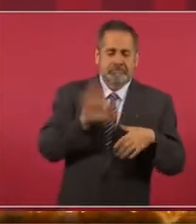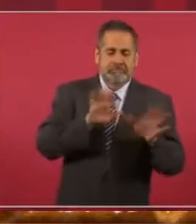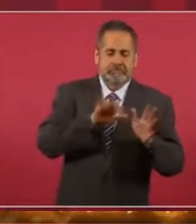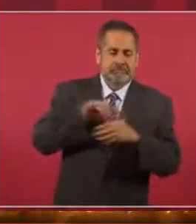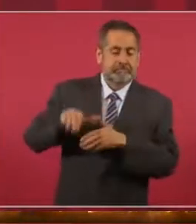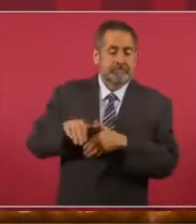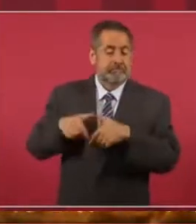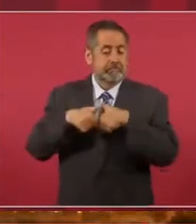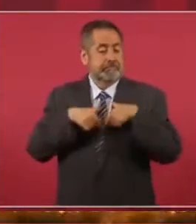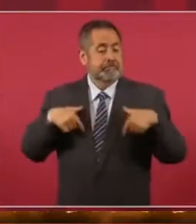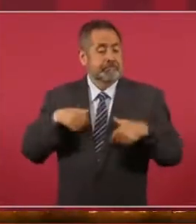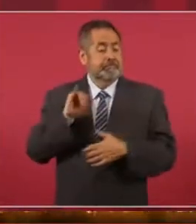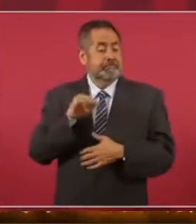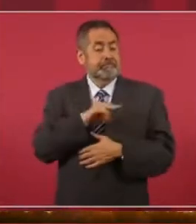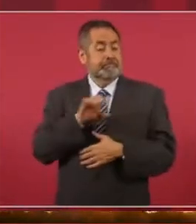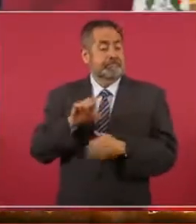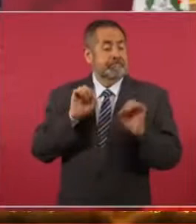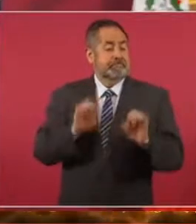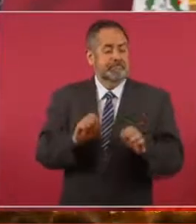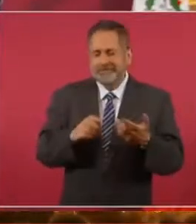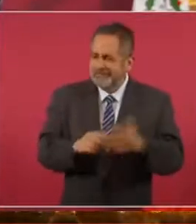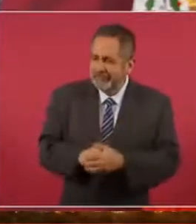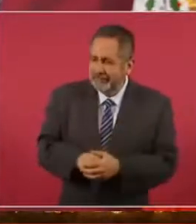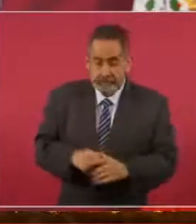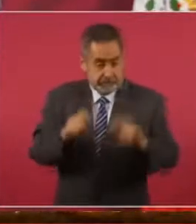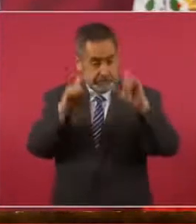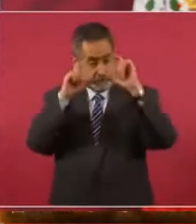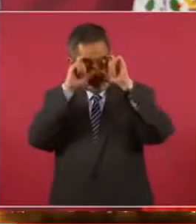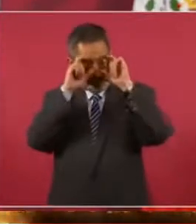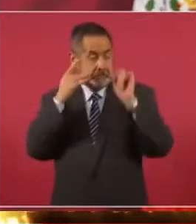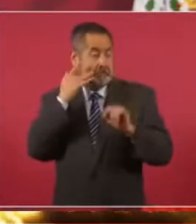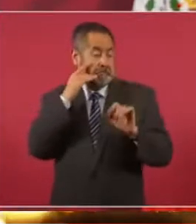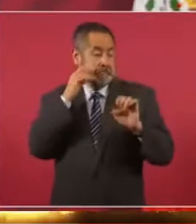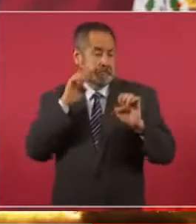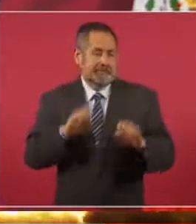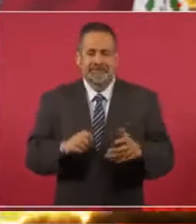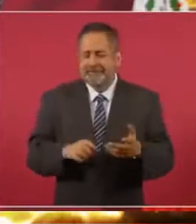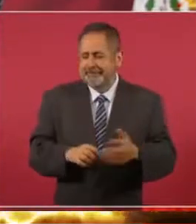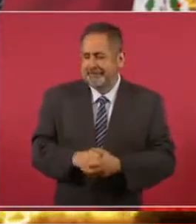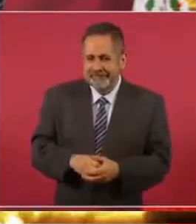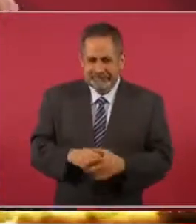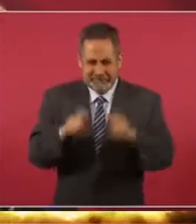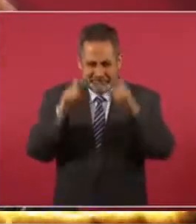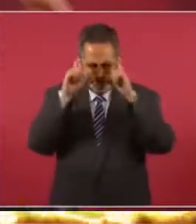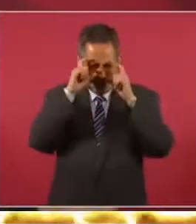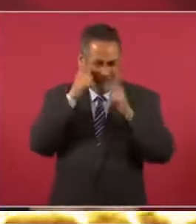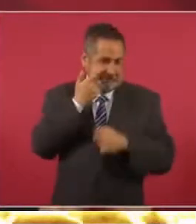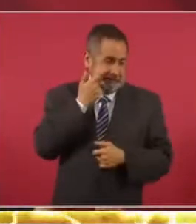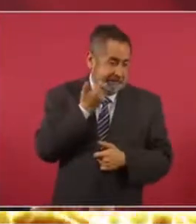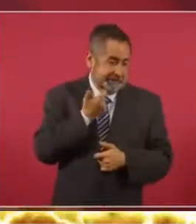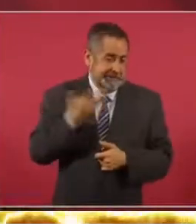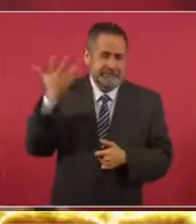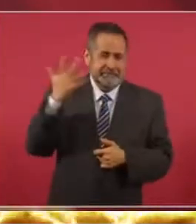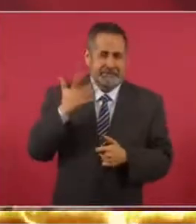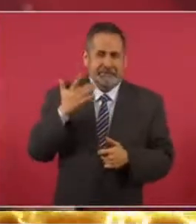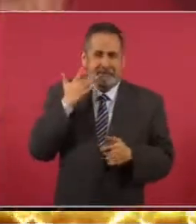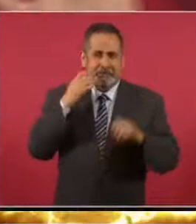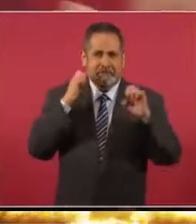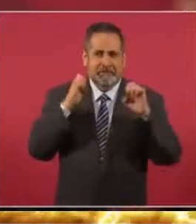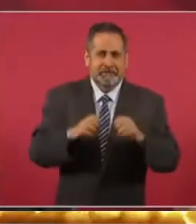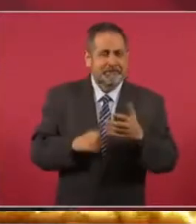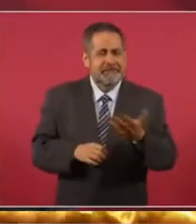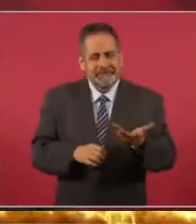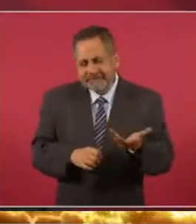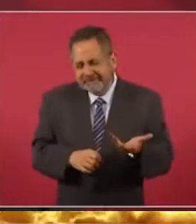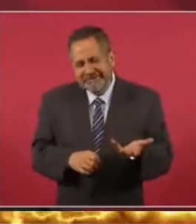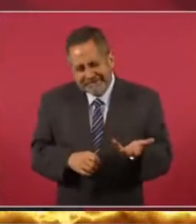No, y los lentes, súper lujo. Si te gustó este tipo de